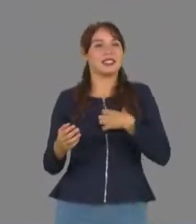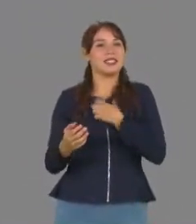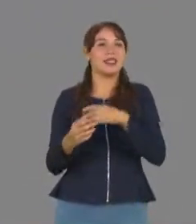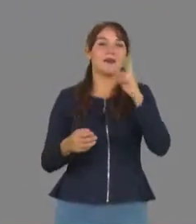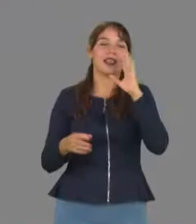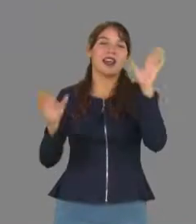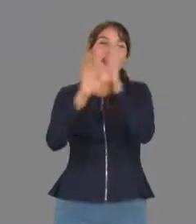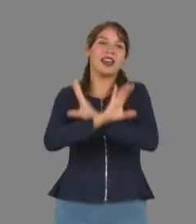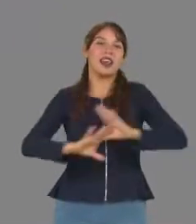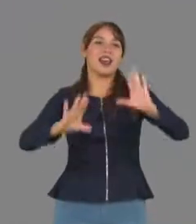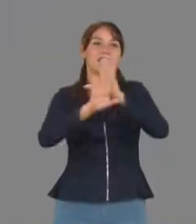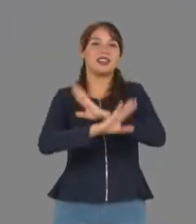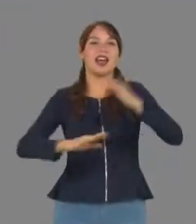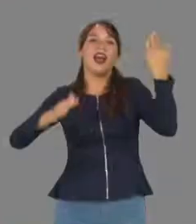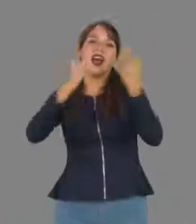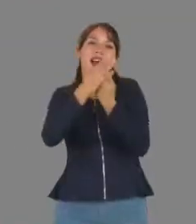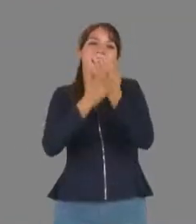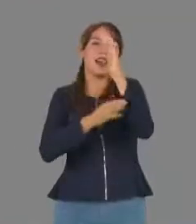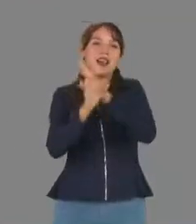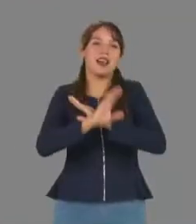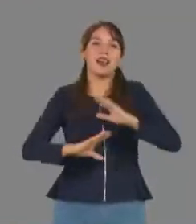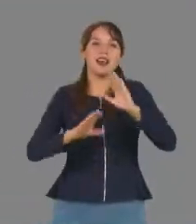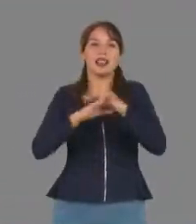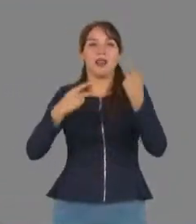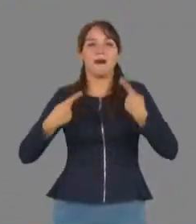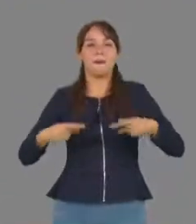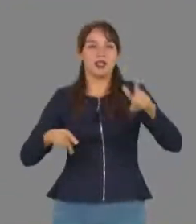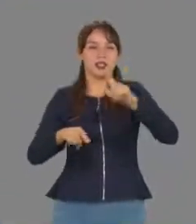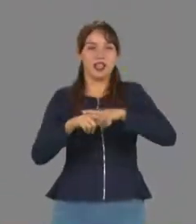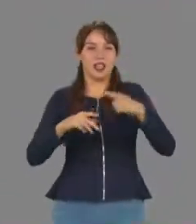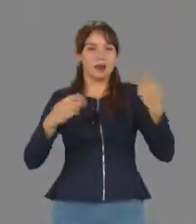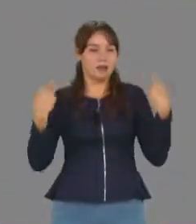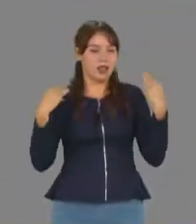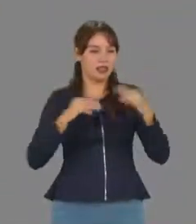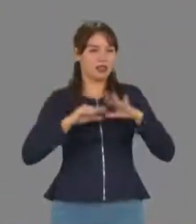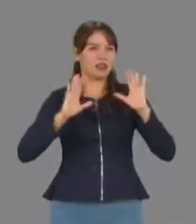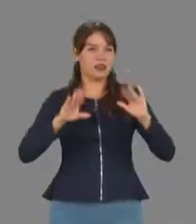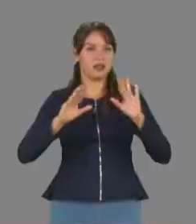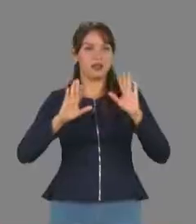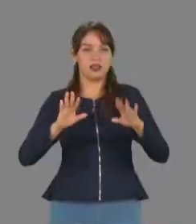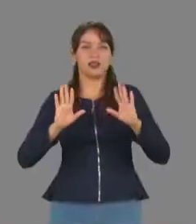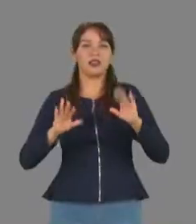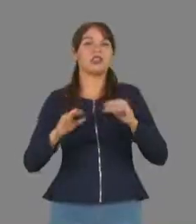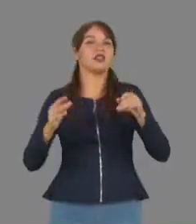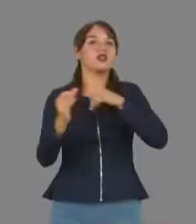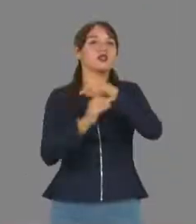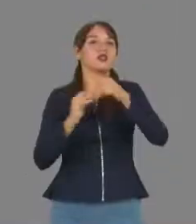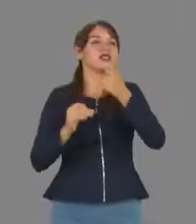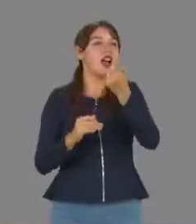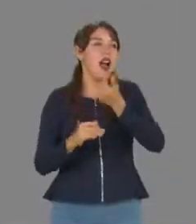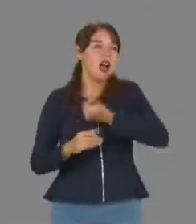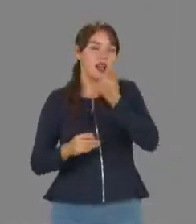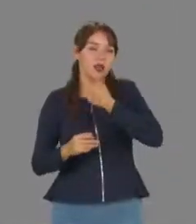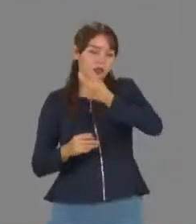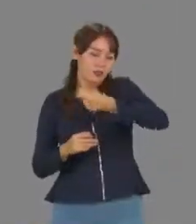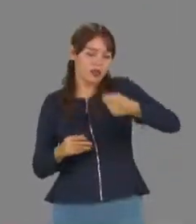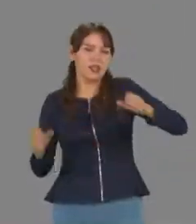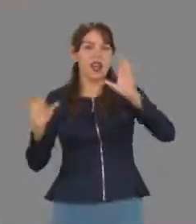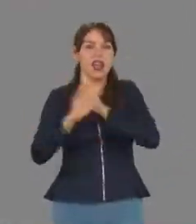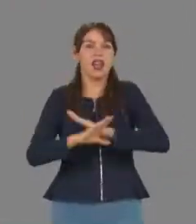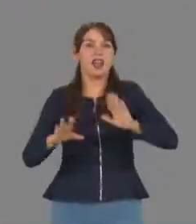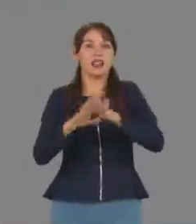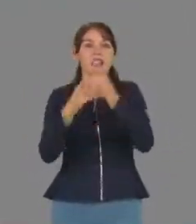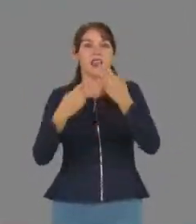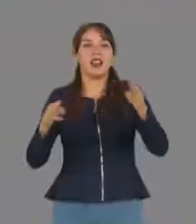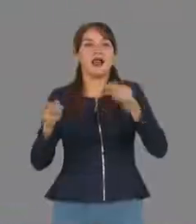tradicionales mañanitas de parte de sus hijos y el personal del Sandy. Para cerrar con broche de oro, los pequeños alumnos entonaron una hermosa